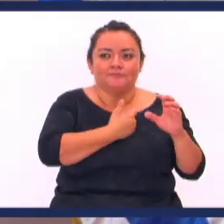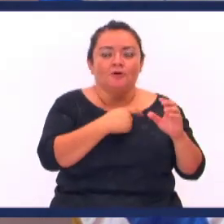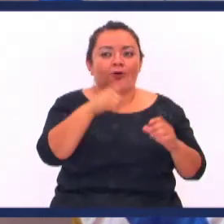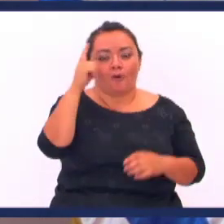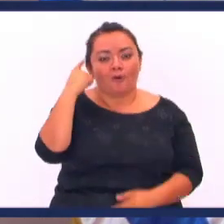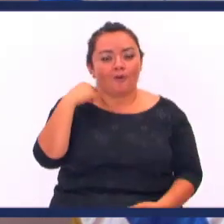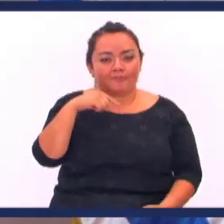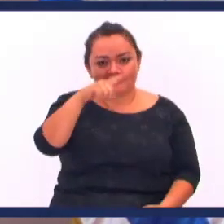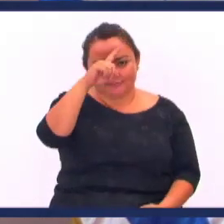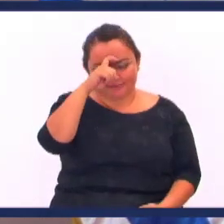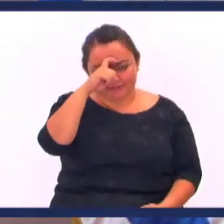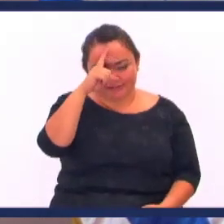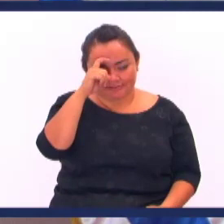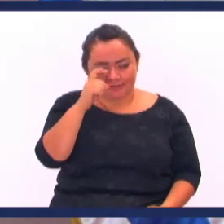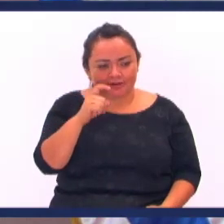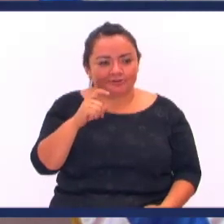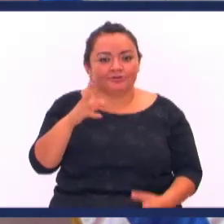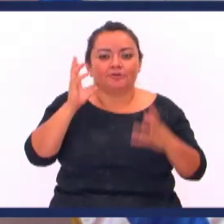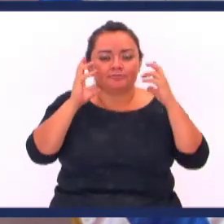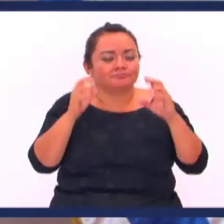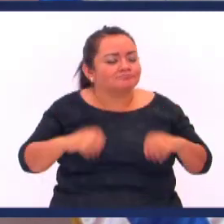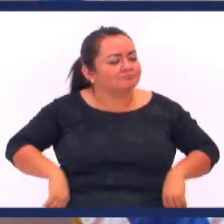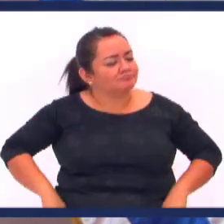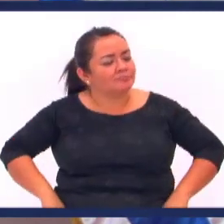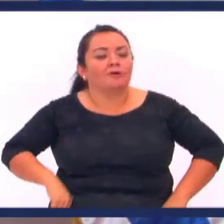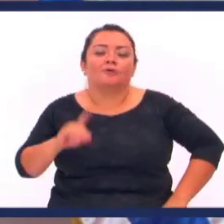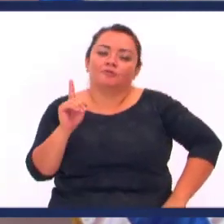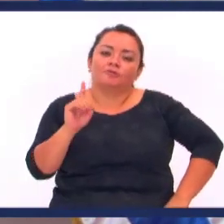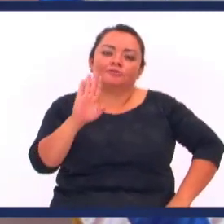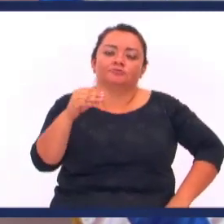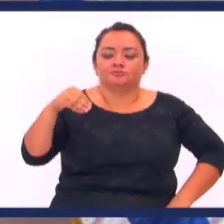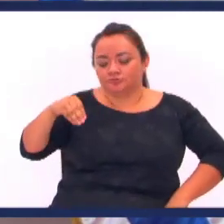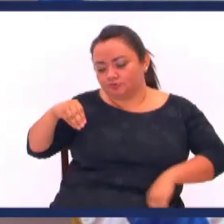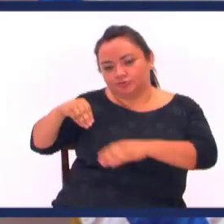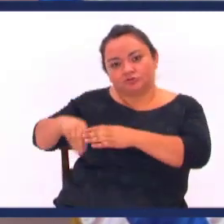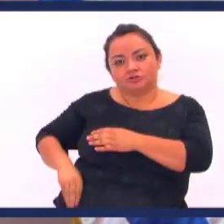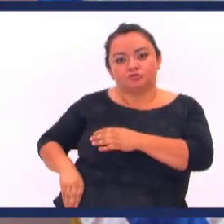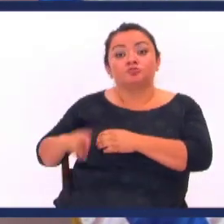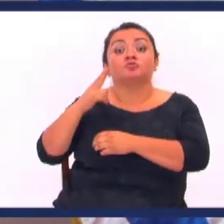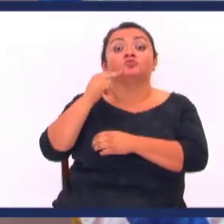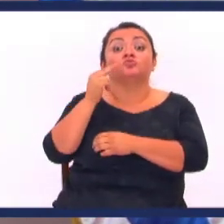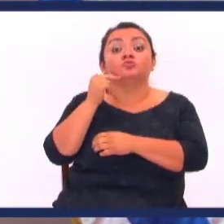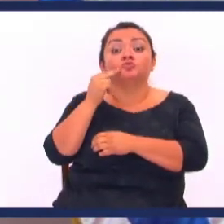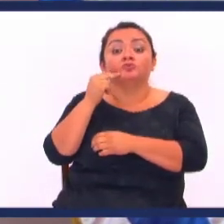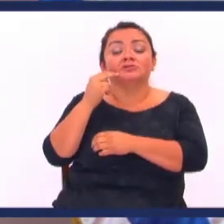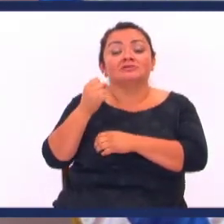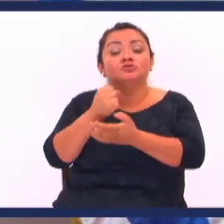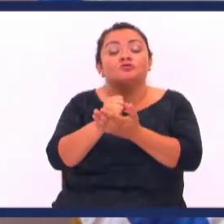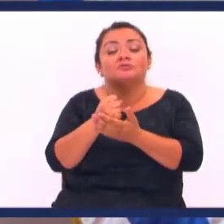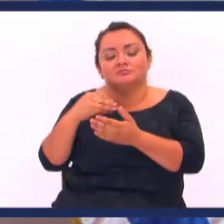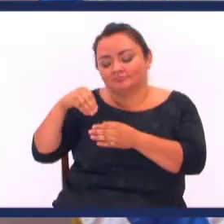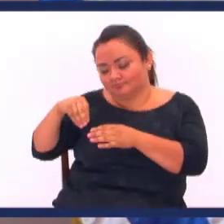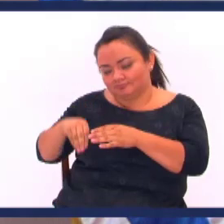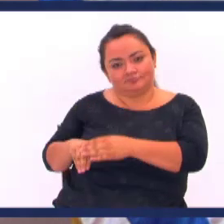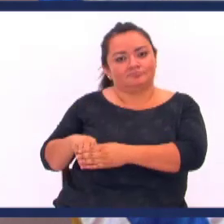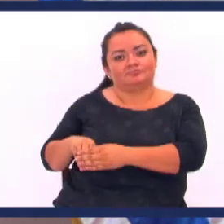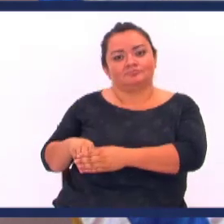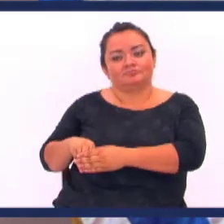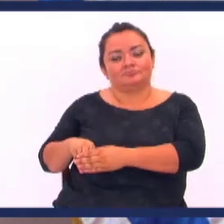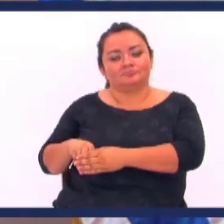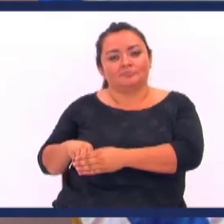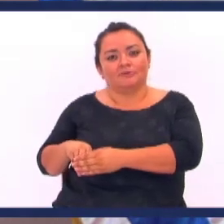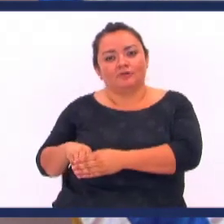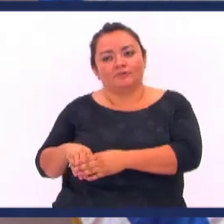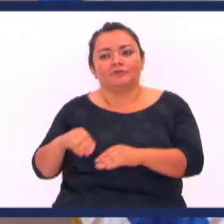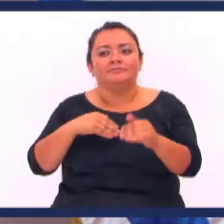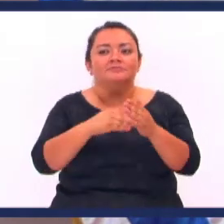unos hombres Trabajando En unos sistemas De radio Y uno de ellos Tenía en su bolsillo Unos dulces Unos chocolates Y los tenía